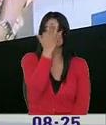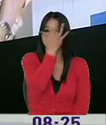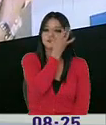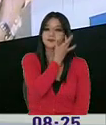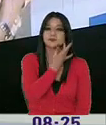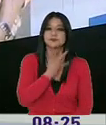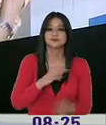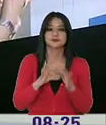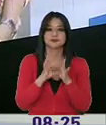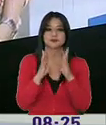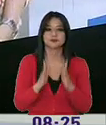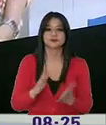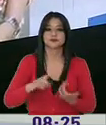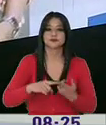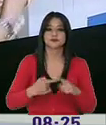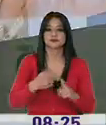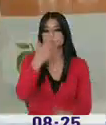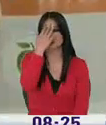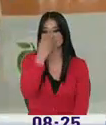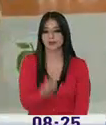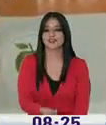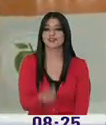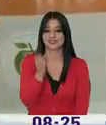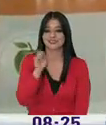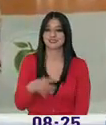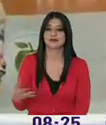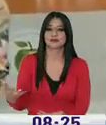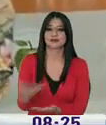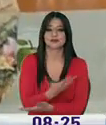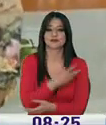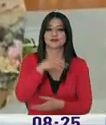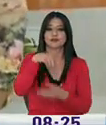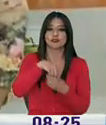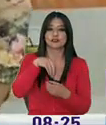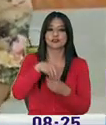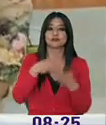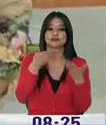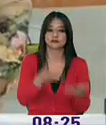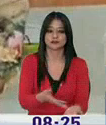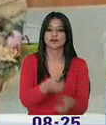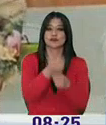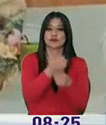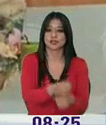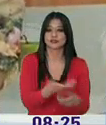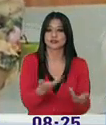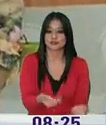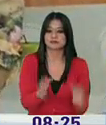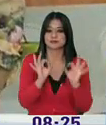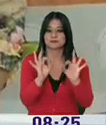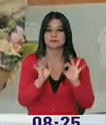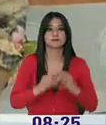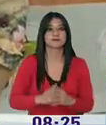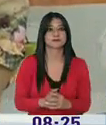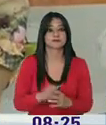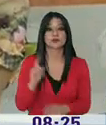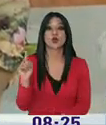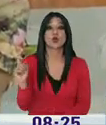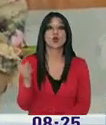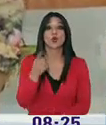Roberto, amigos, buen día. Y es, para recolectar fondos precisamente para esta fundación, es importantísimo señalar que es la única